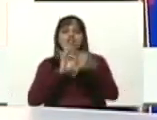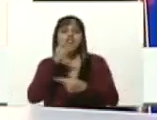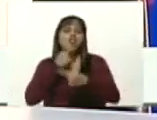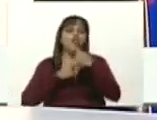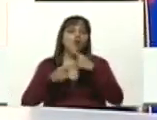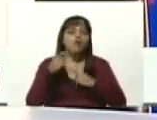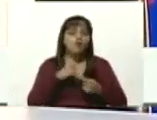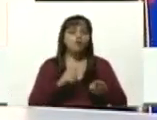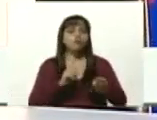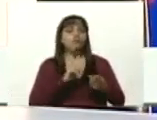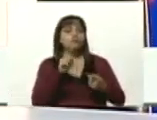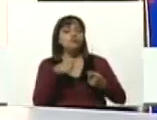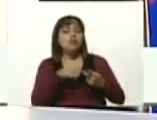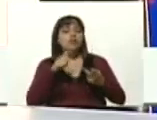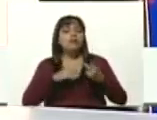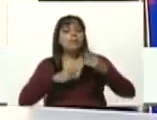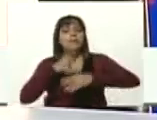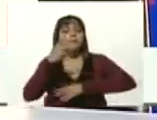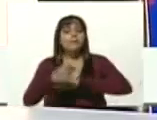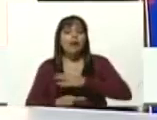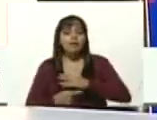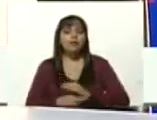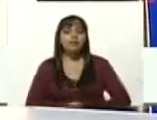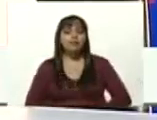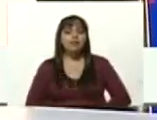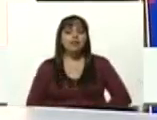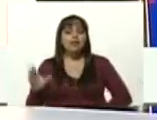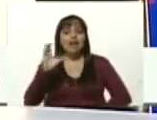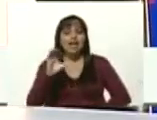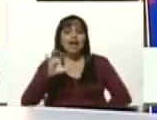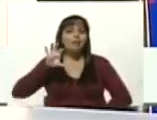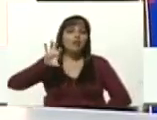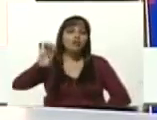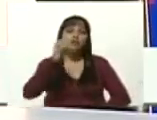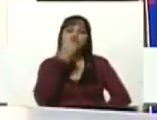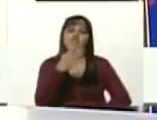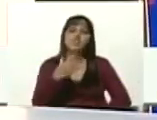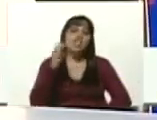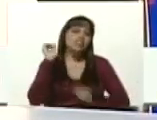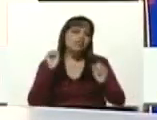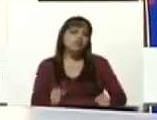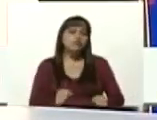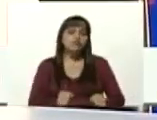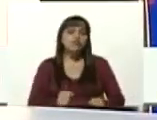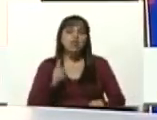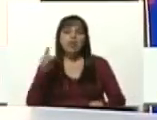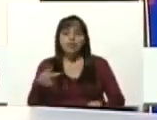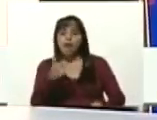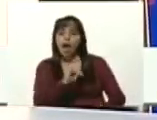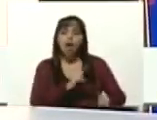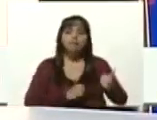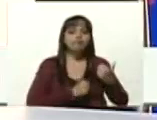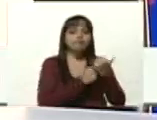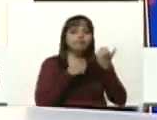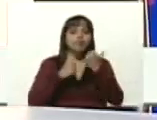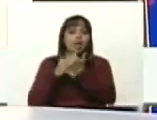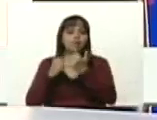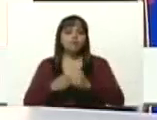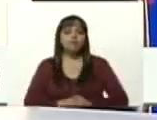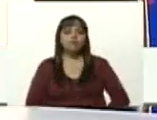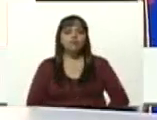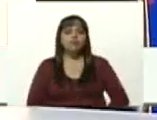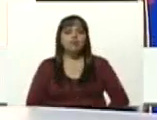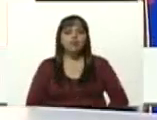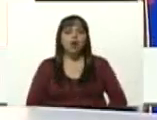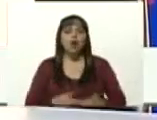está también el programa de Caracas Patriota Bella y Segura que también está contribuyendo están los